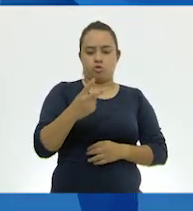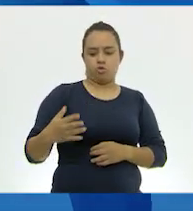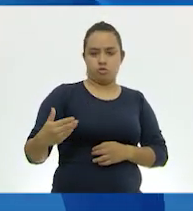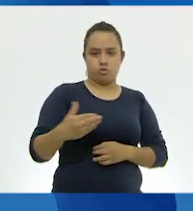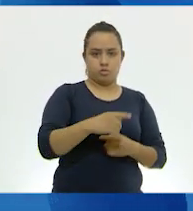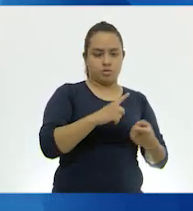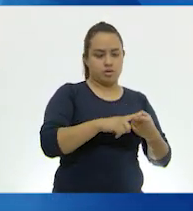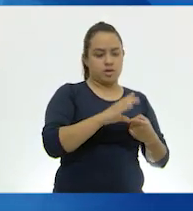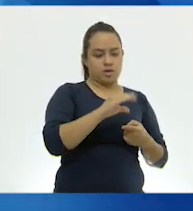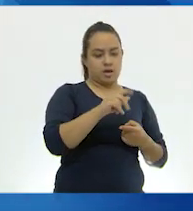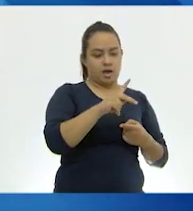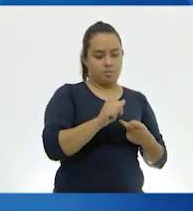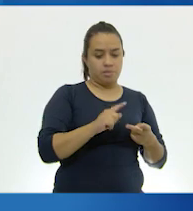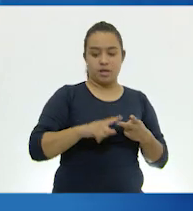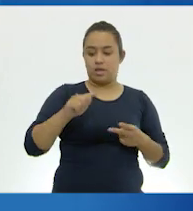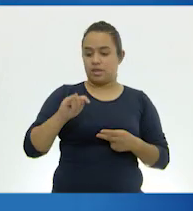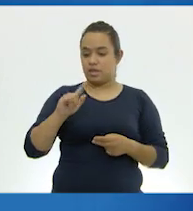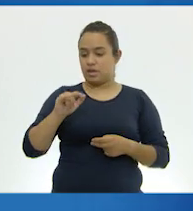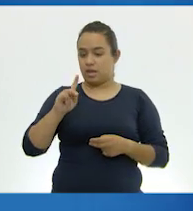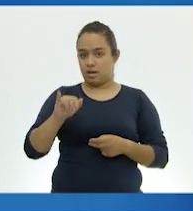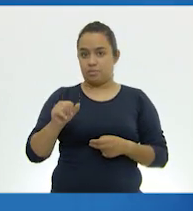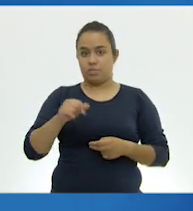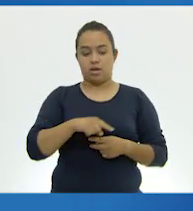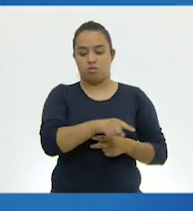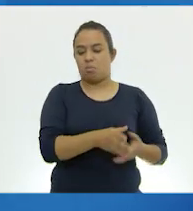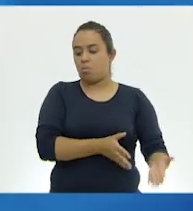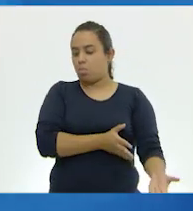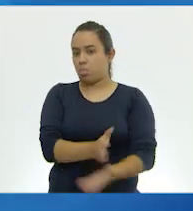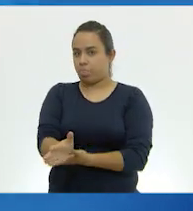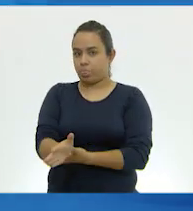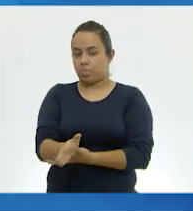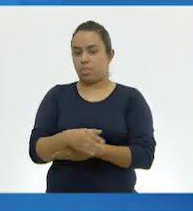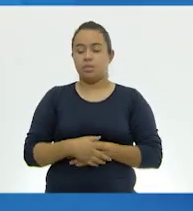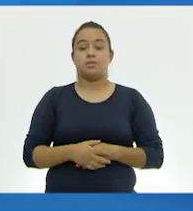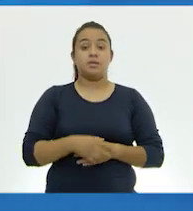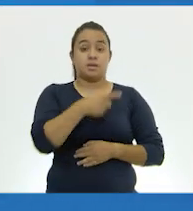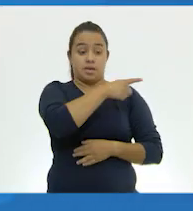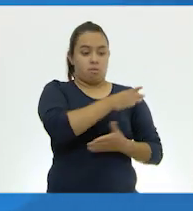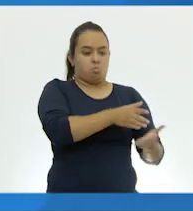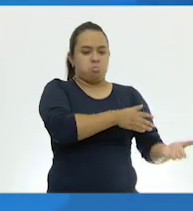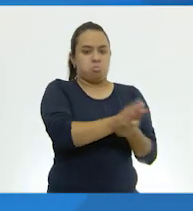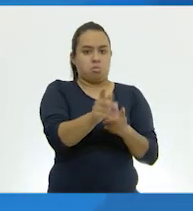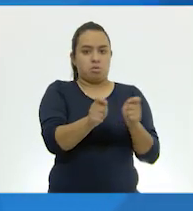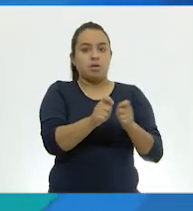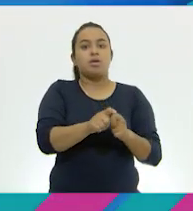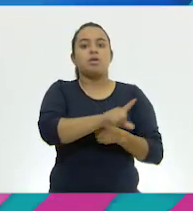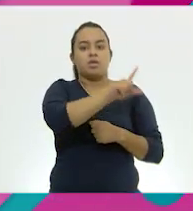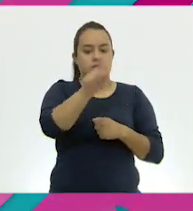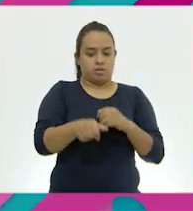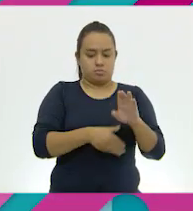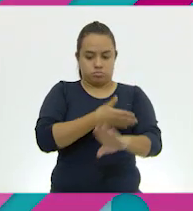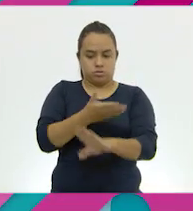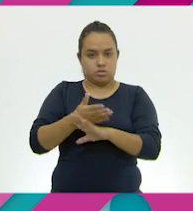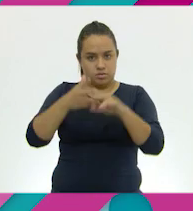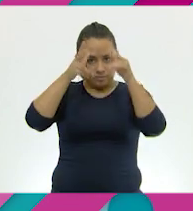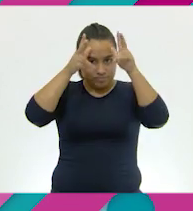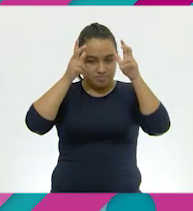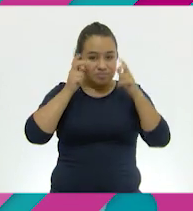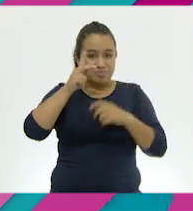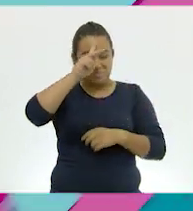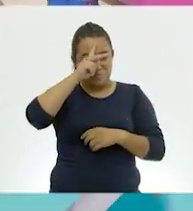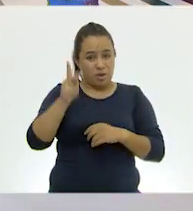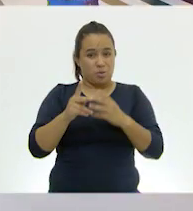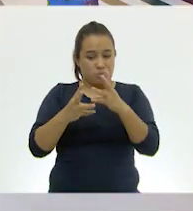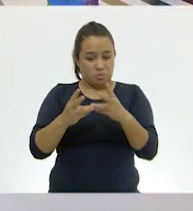que es la carpa y la tilapia. O sea, como que dominaron ese ecosistema y entonces se vio afectado el ajolote. Exacto.